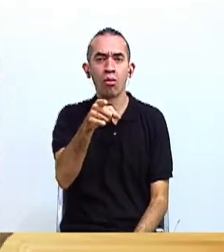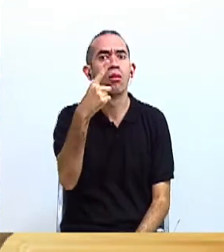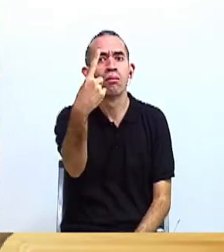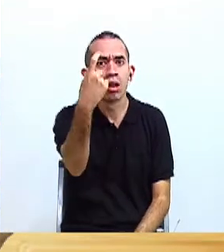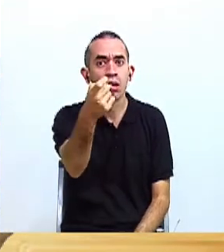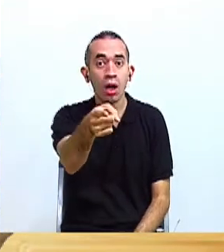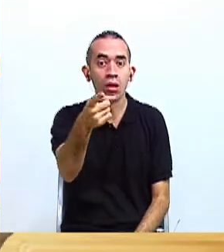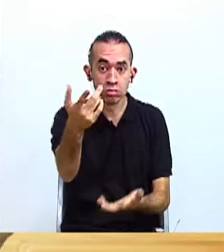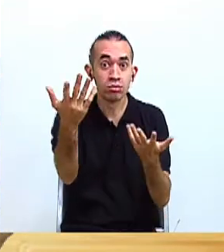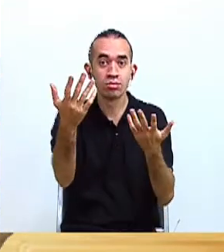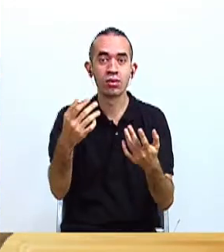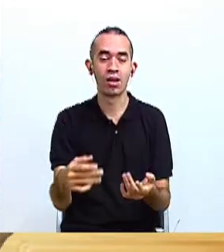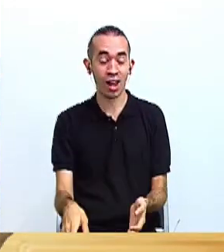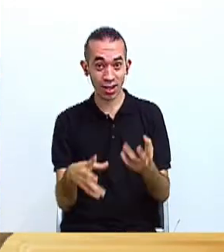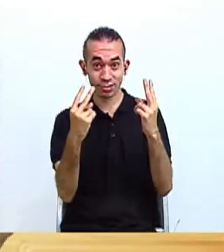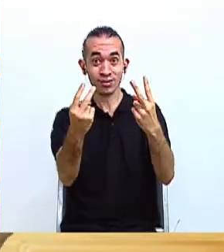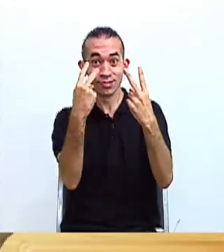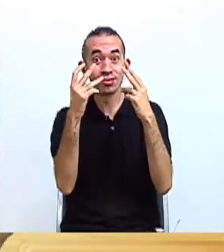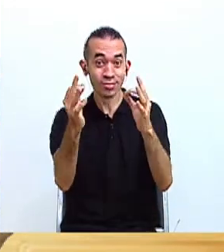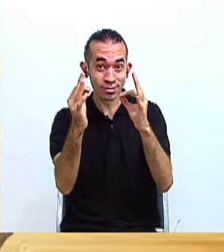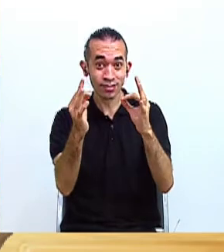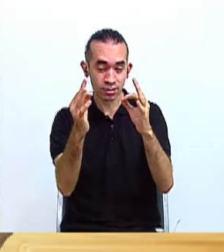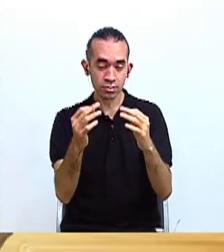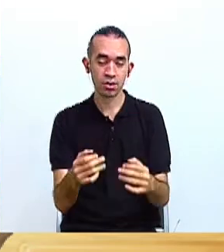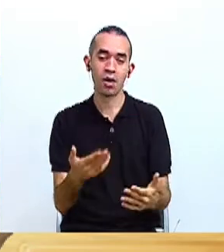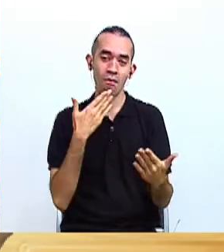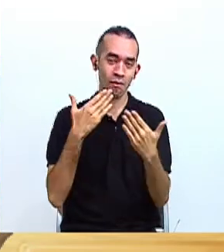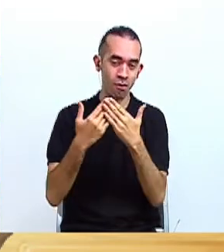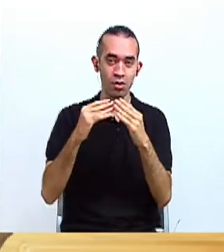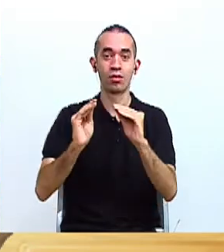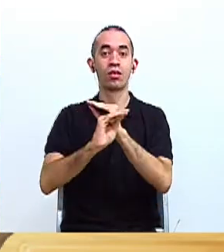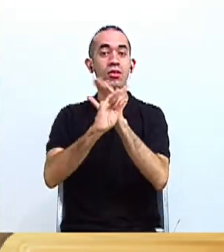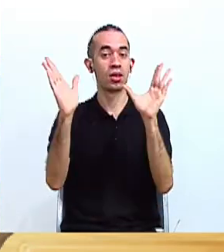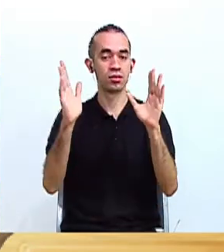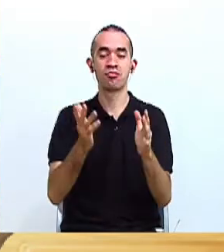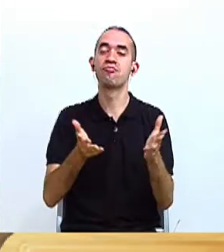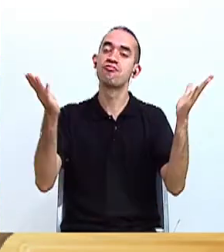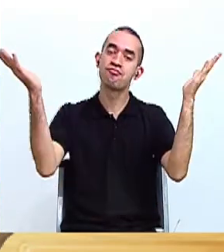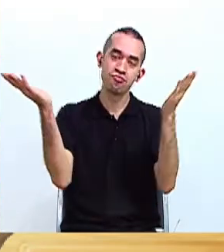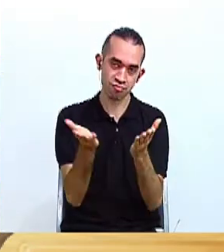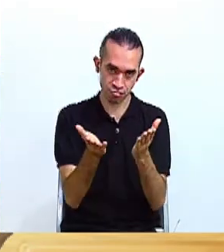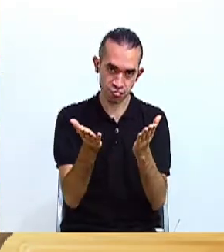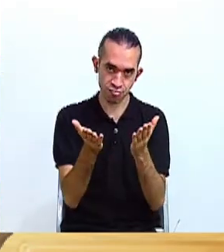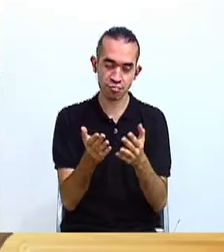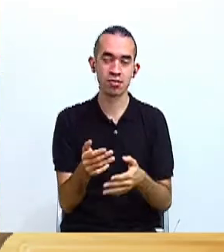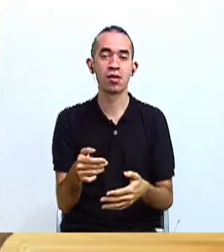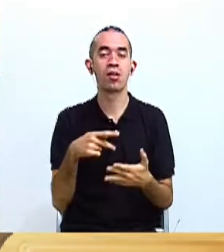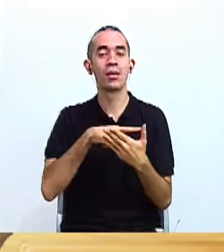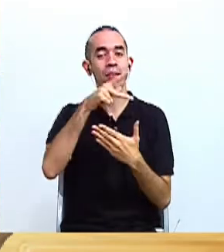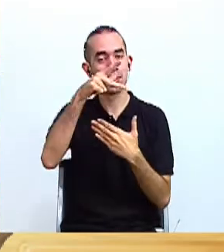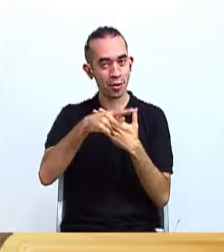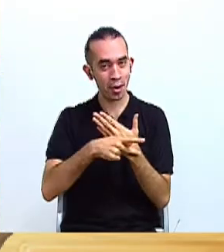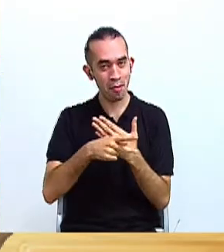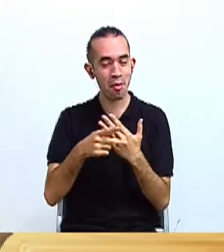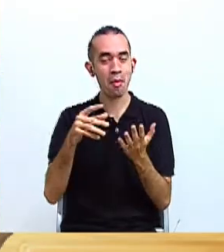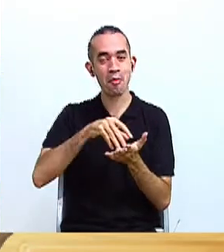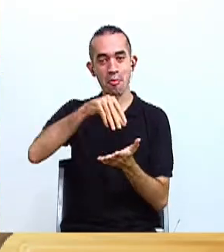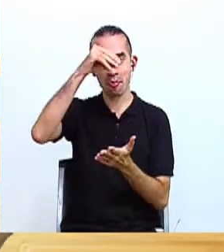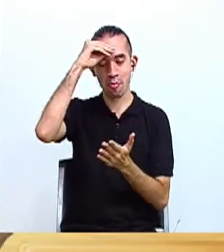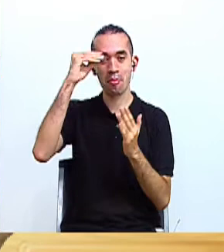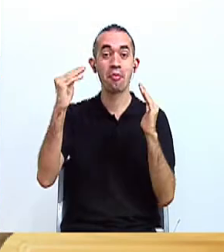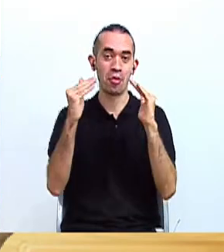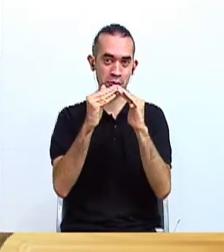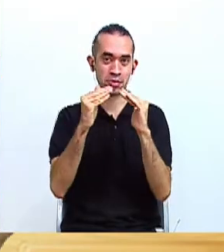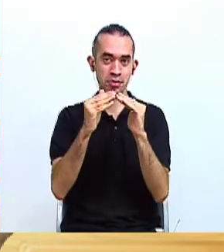pero qué bueno que nos pudiste acompañar. Muy buenos días. Bienvenidos y bienvenidas a un programa más de Aprendo en Casa.